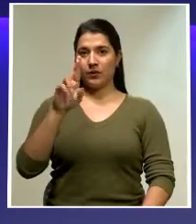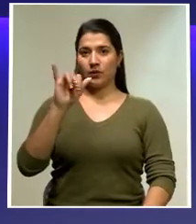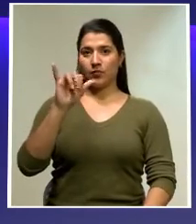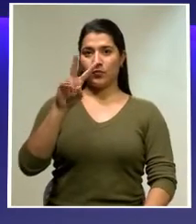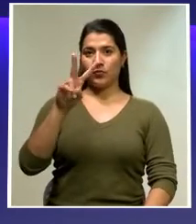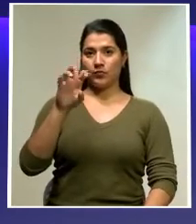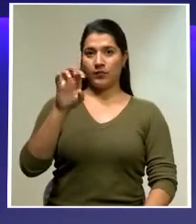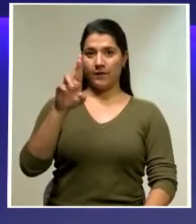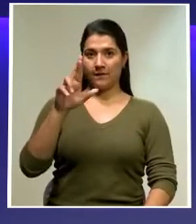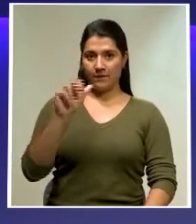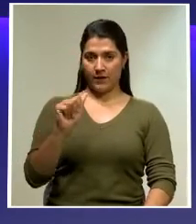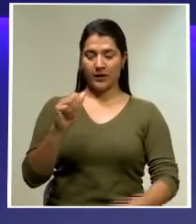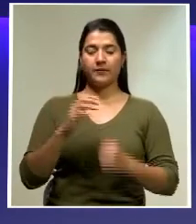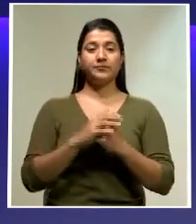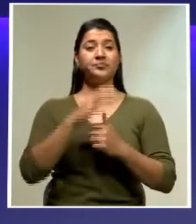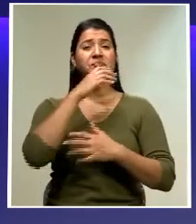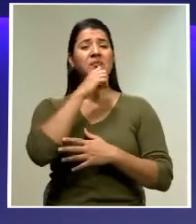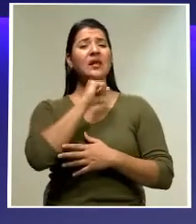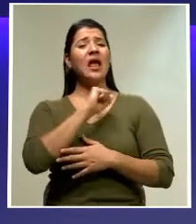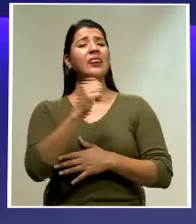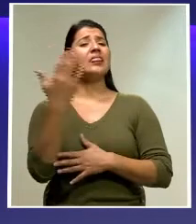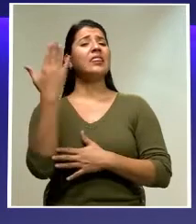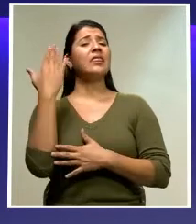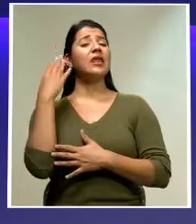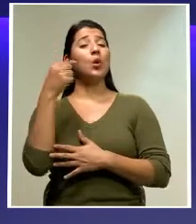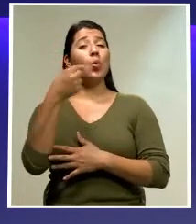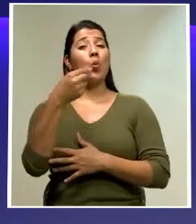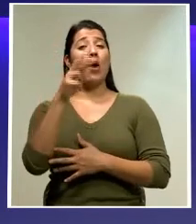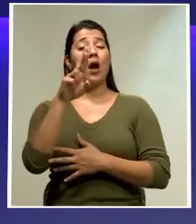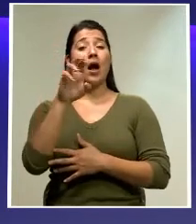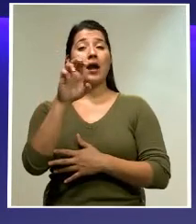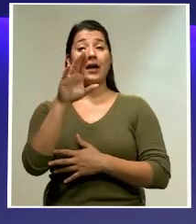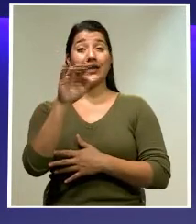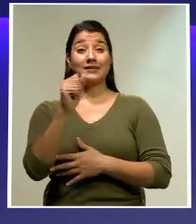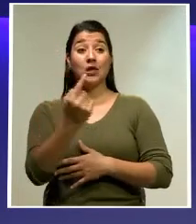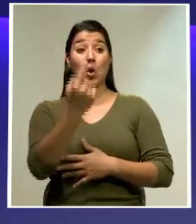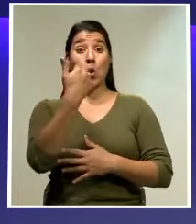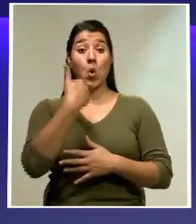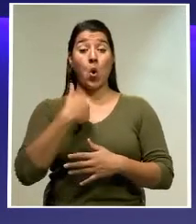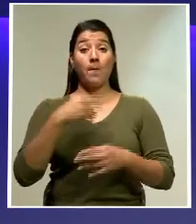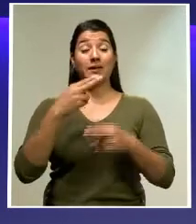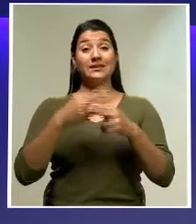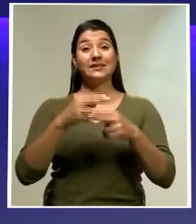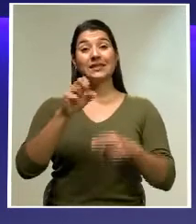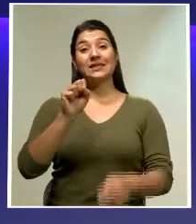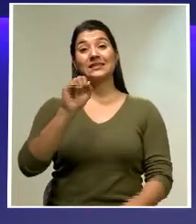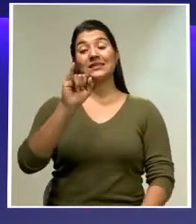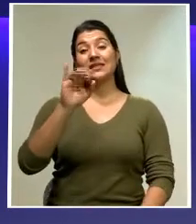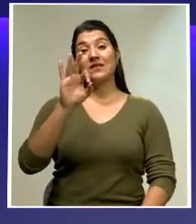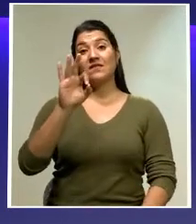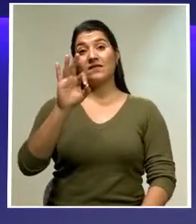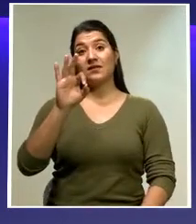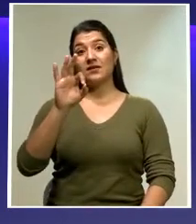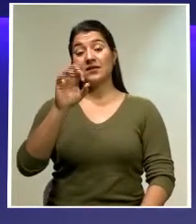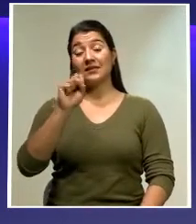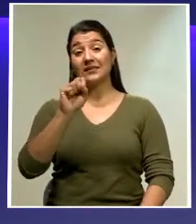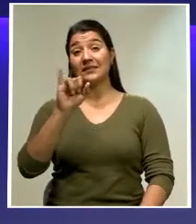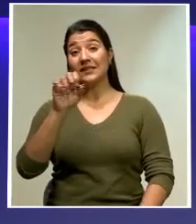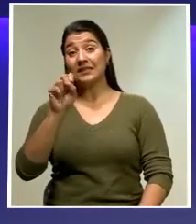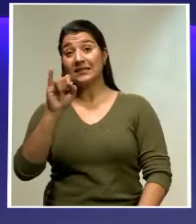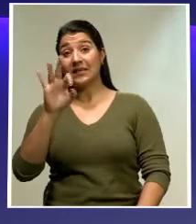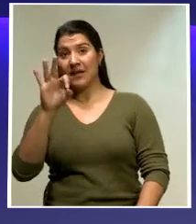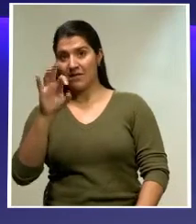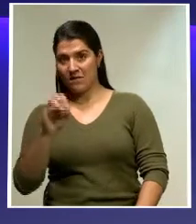En la antigua Grecia contaban la historia de Sísifo, el rey de Corinto, quien desafió al